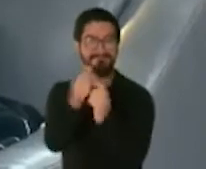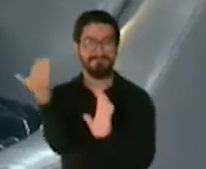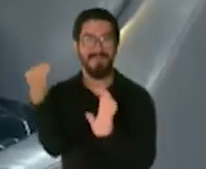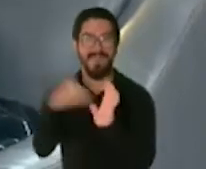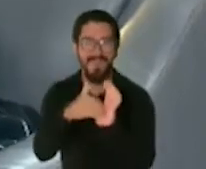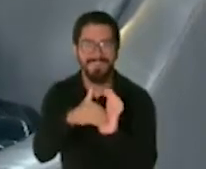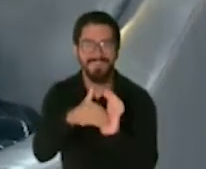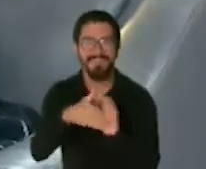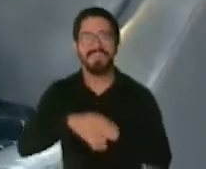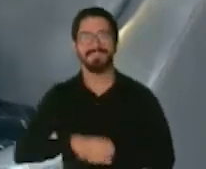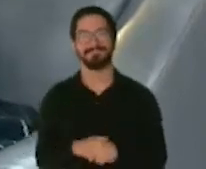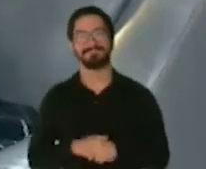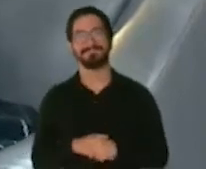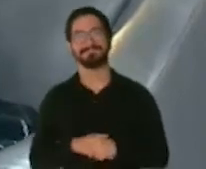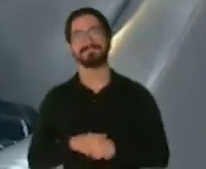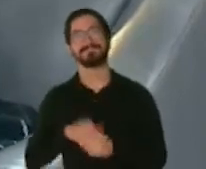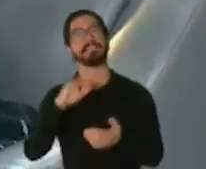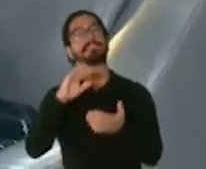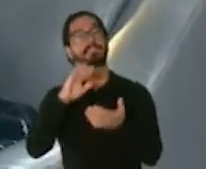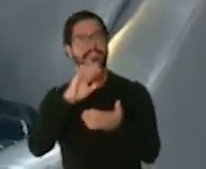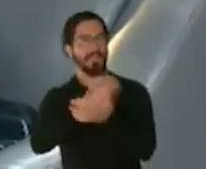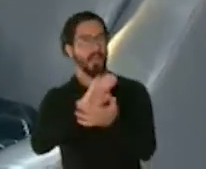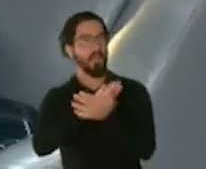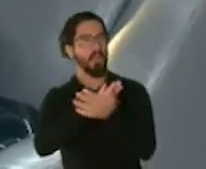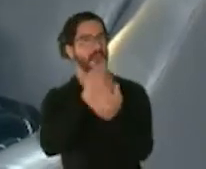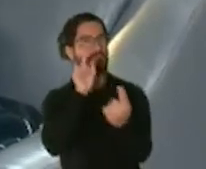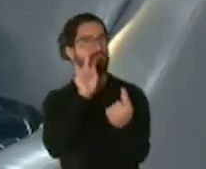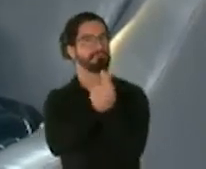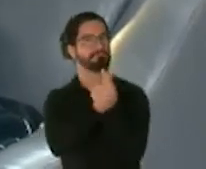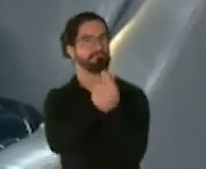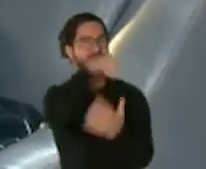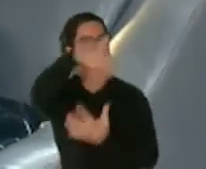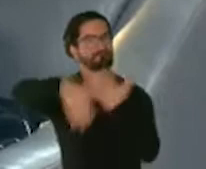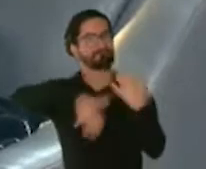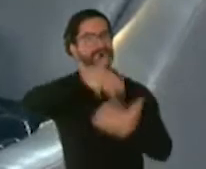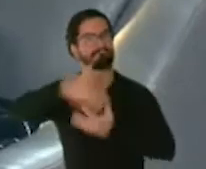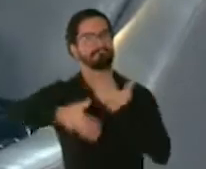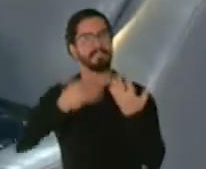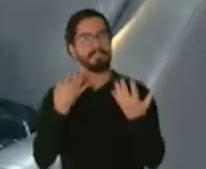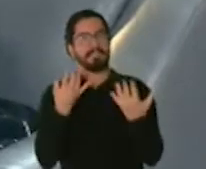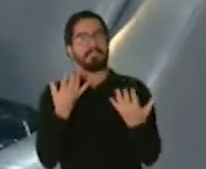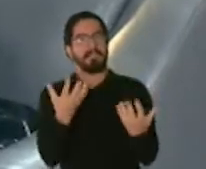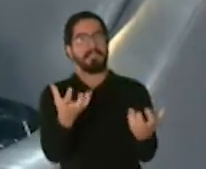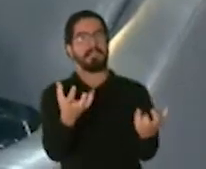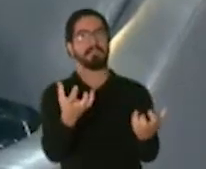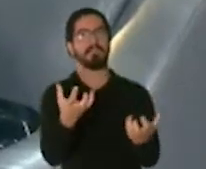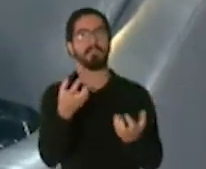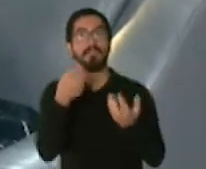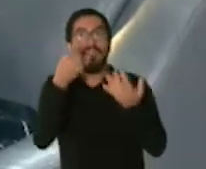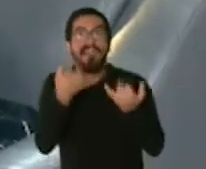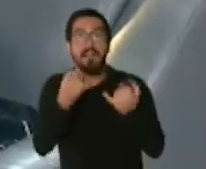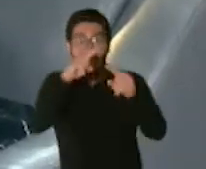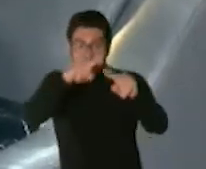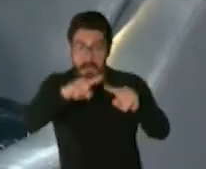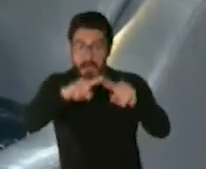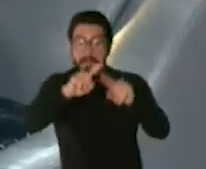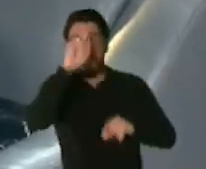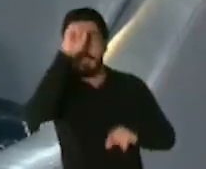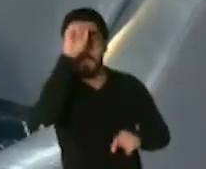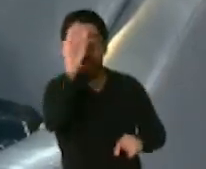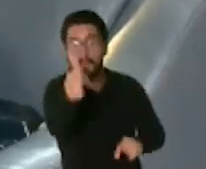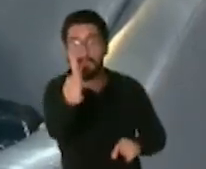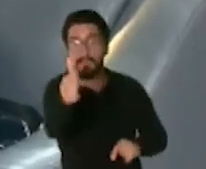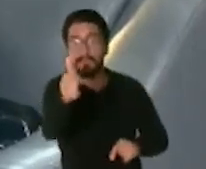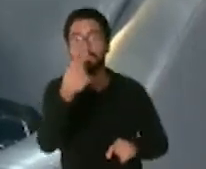queremos las escuelas queremos regresar a nuestra vida normal y ahora depende de ti hoy te educamos hoy te